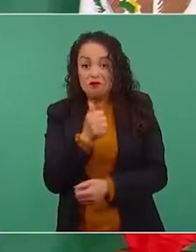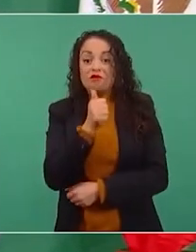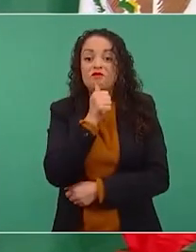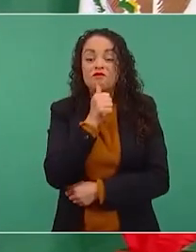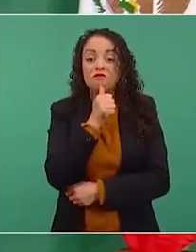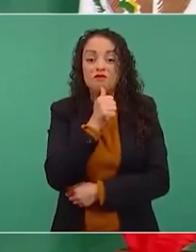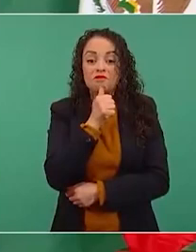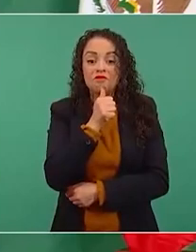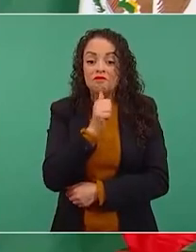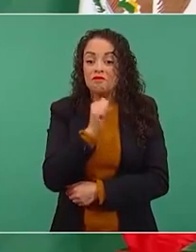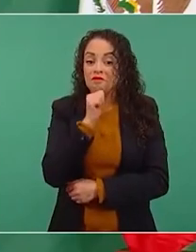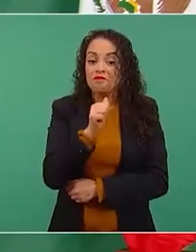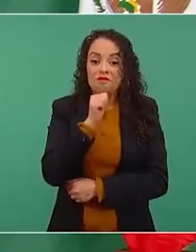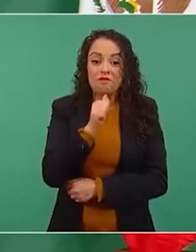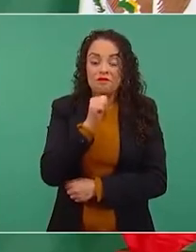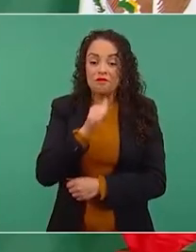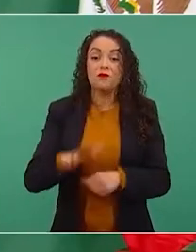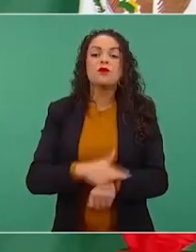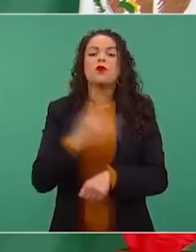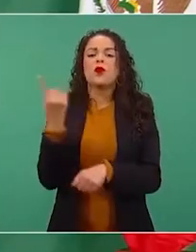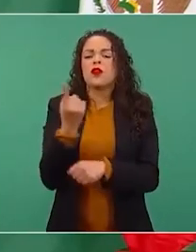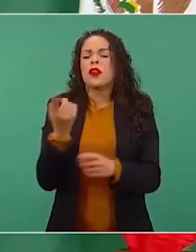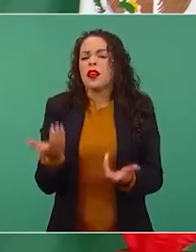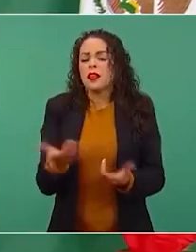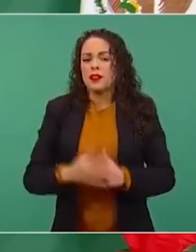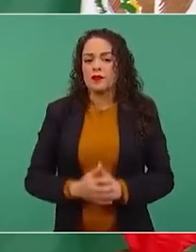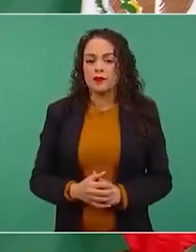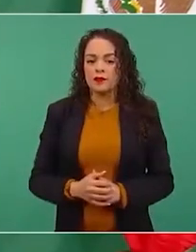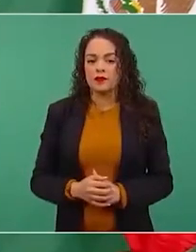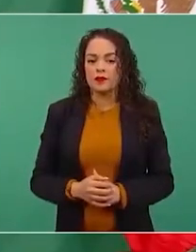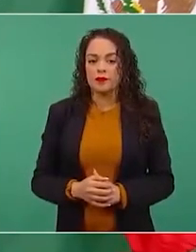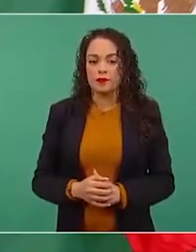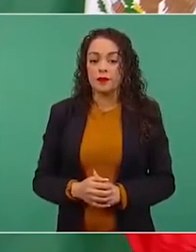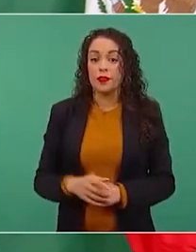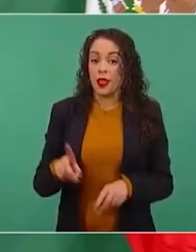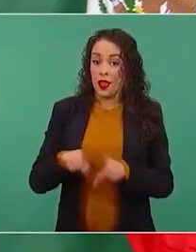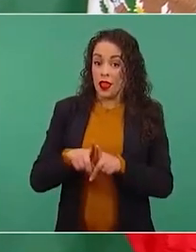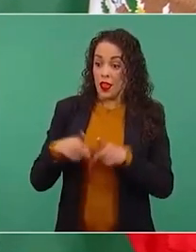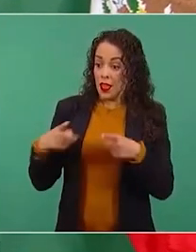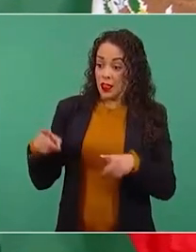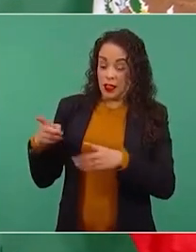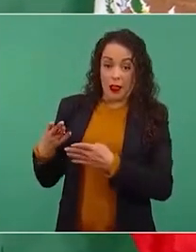porque utilizaron a la banca de desarrollo,